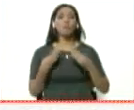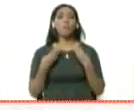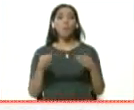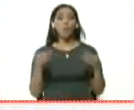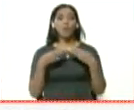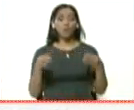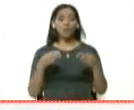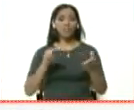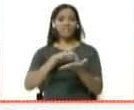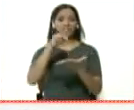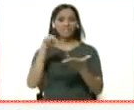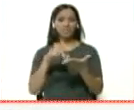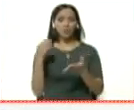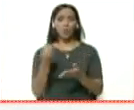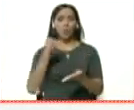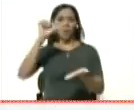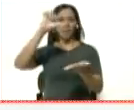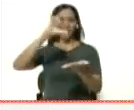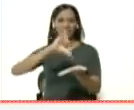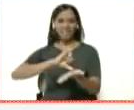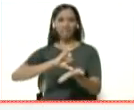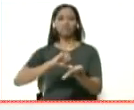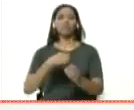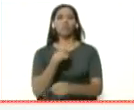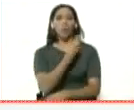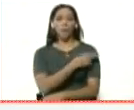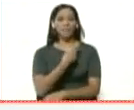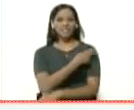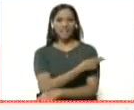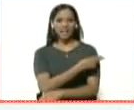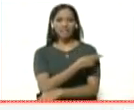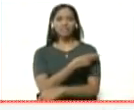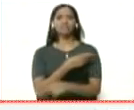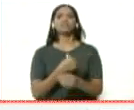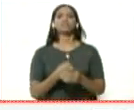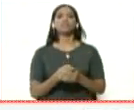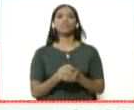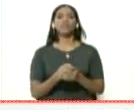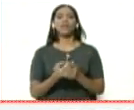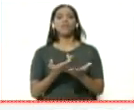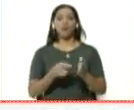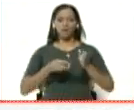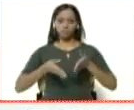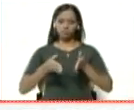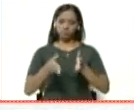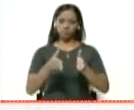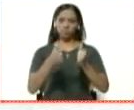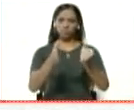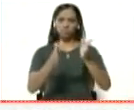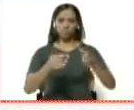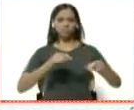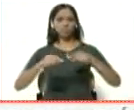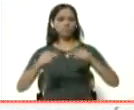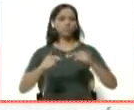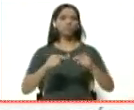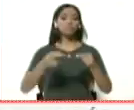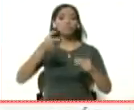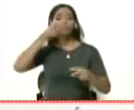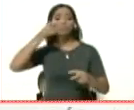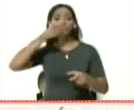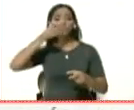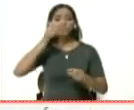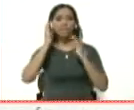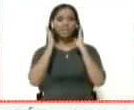nacional como el centro, los hospitales que van a conducir y ejercer la rectoría en el proceso de atención